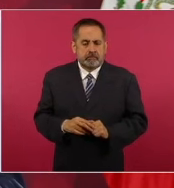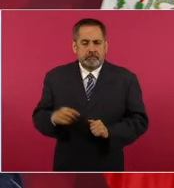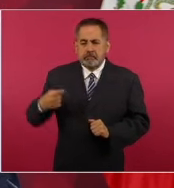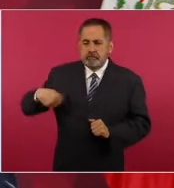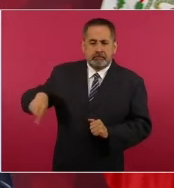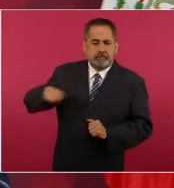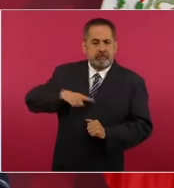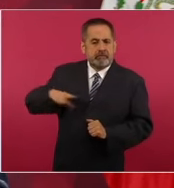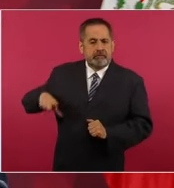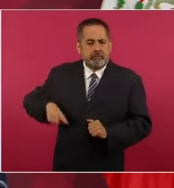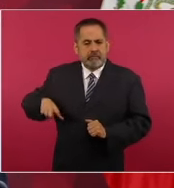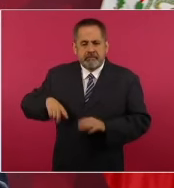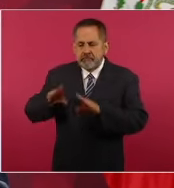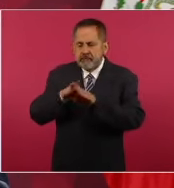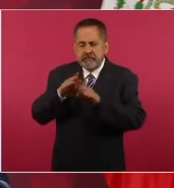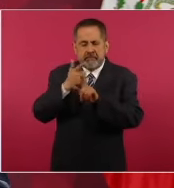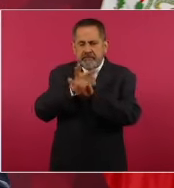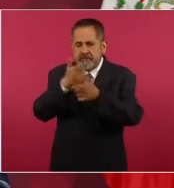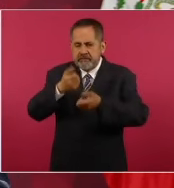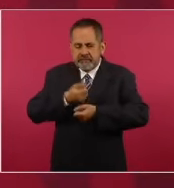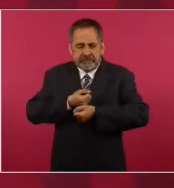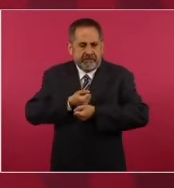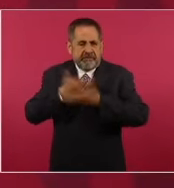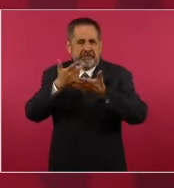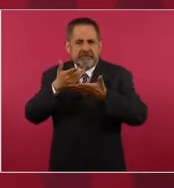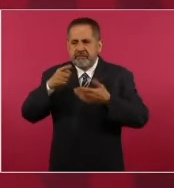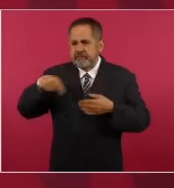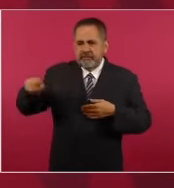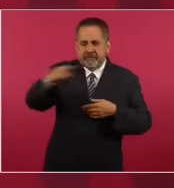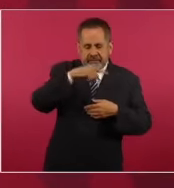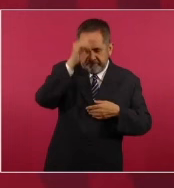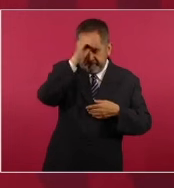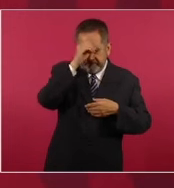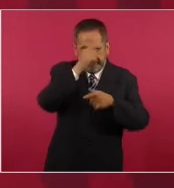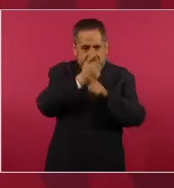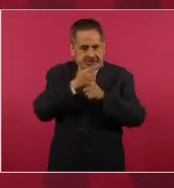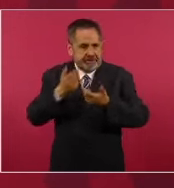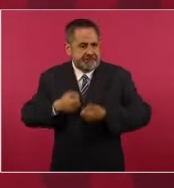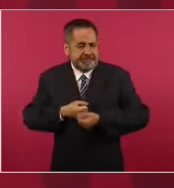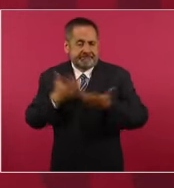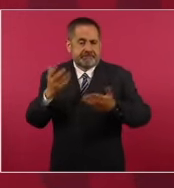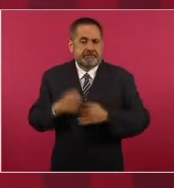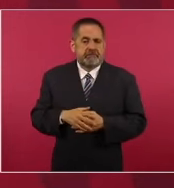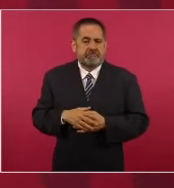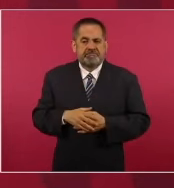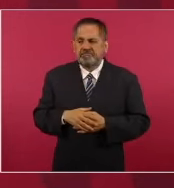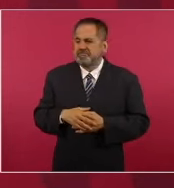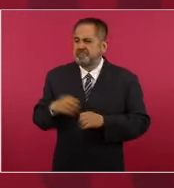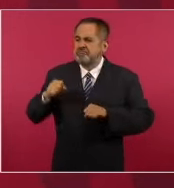con libertad, tiene autoritarismo